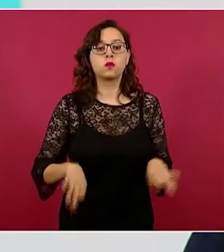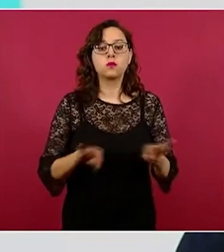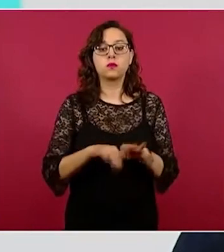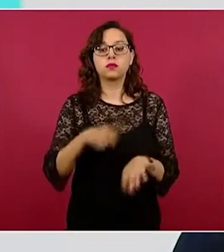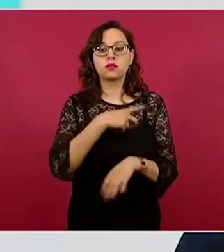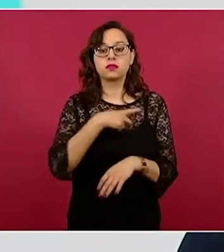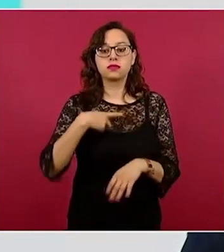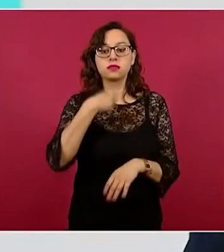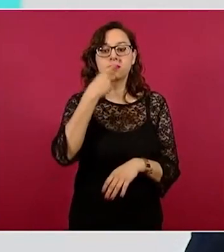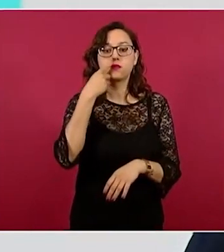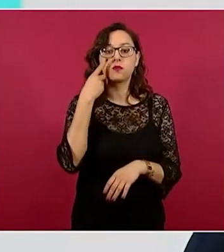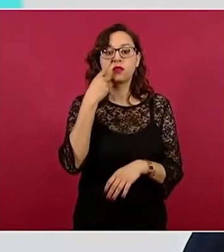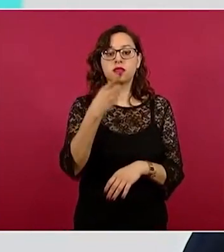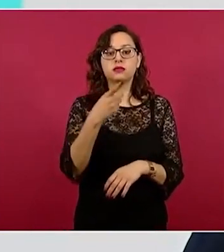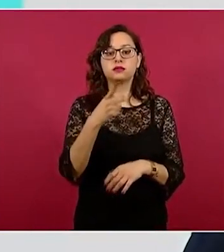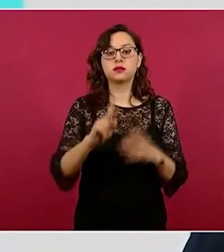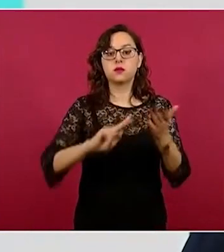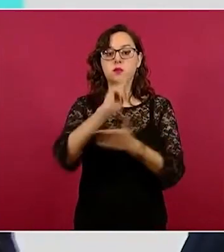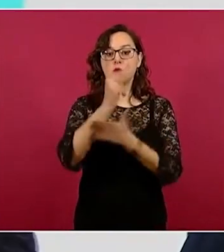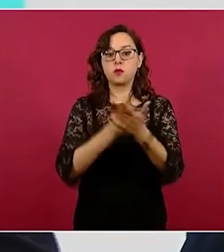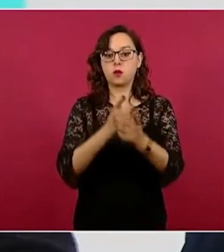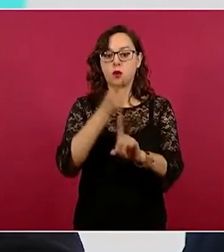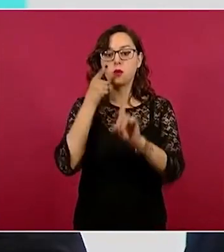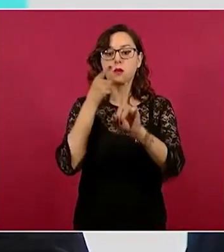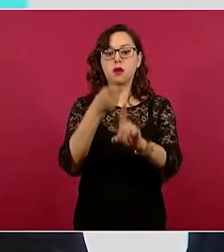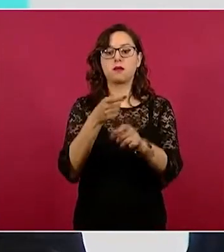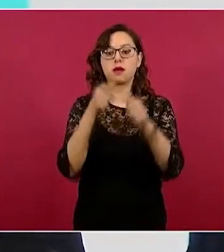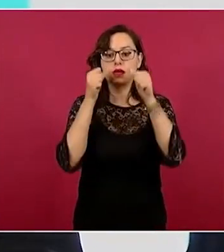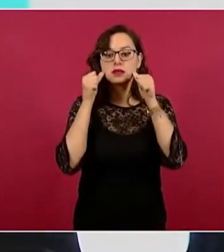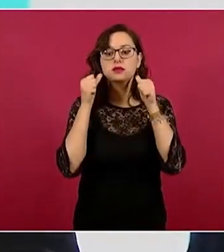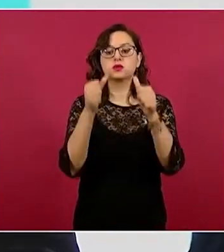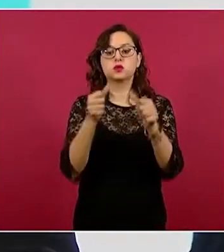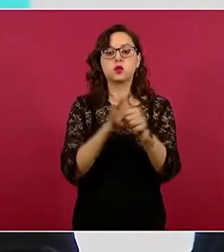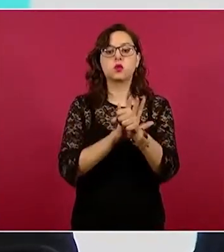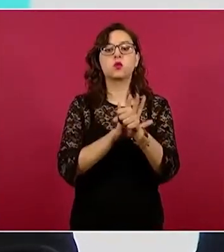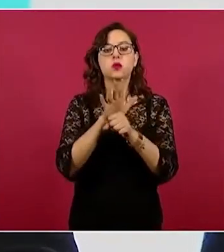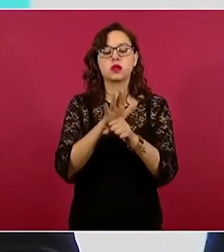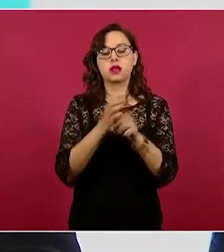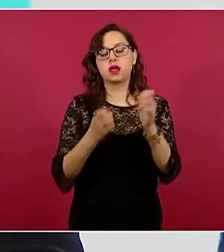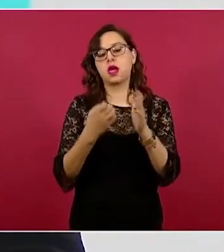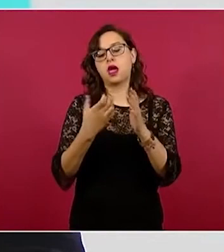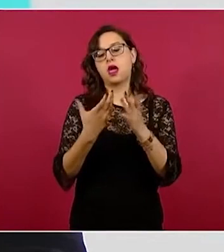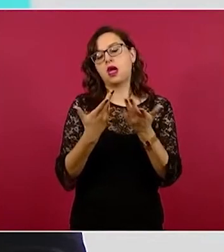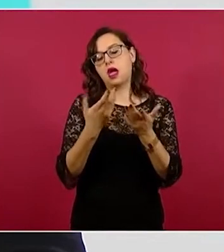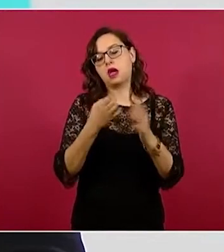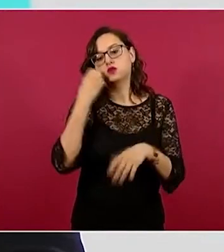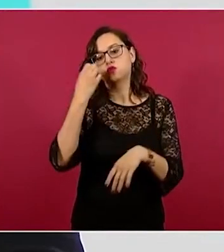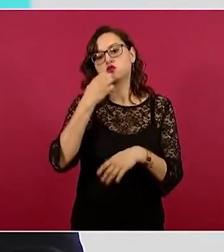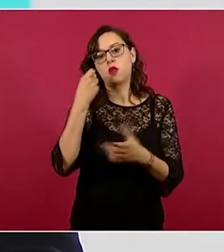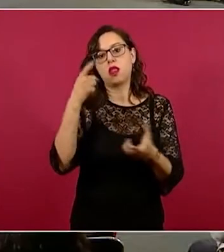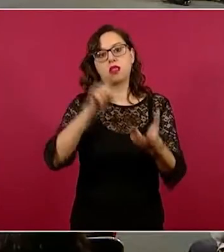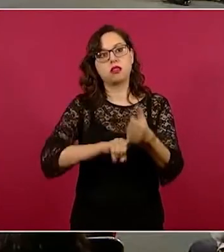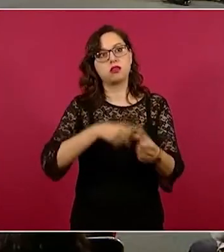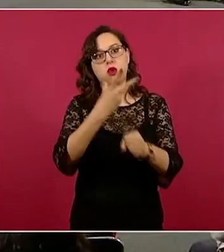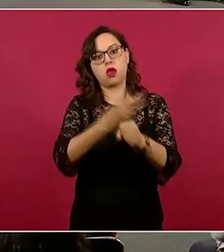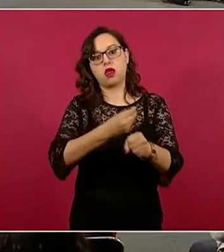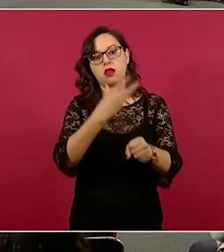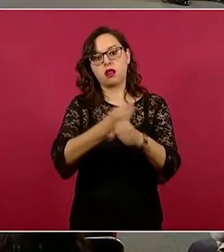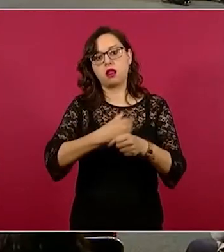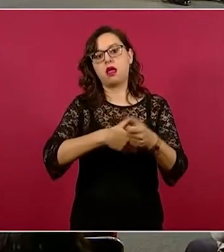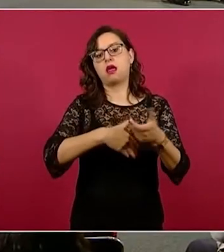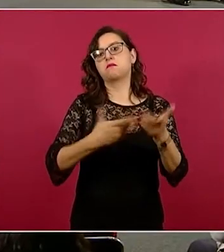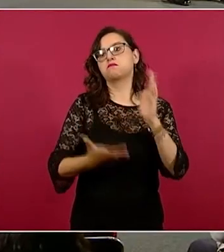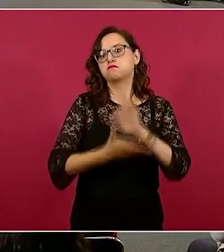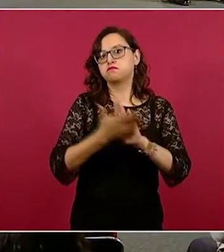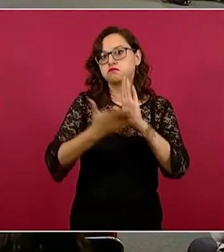que la atención del programa se enfoca en destinar recursos a la renovación, ampliación, mejora de la infraestructura escolar y su